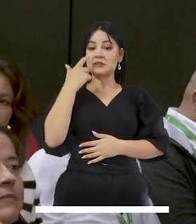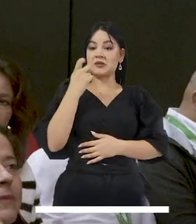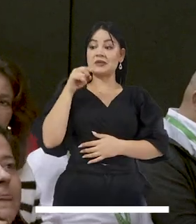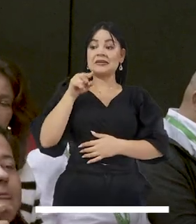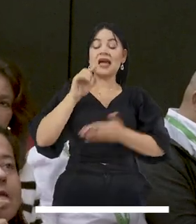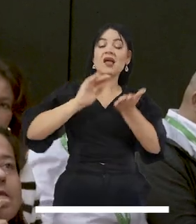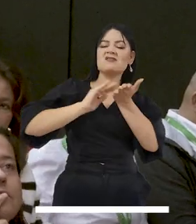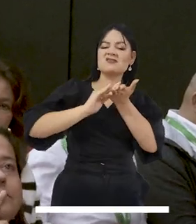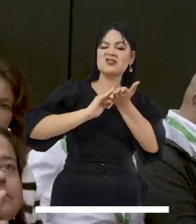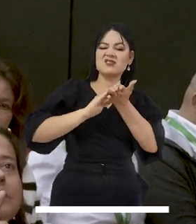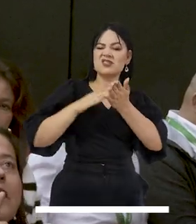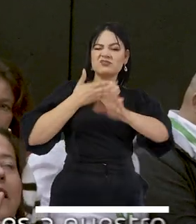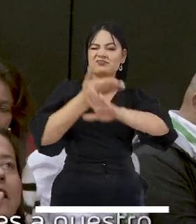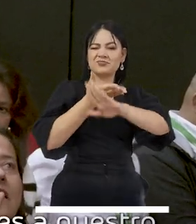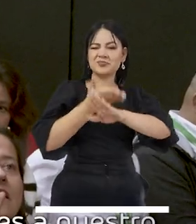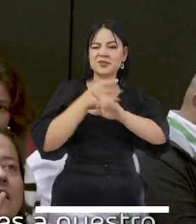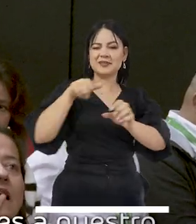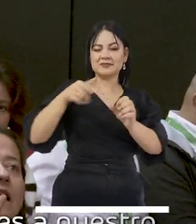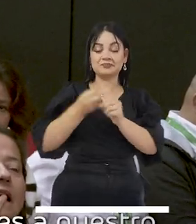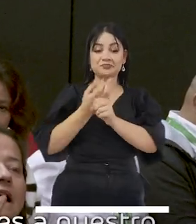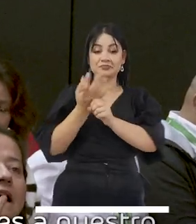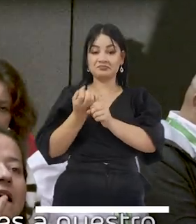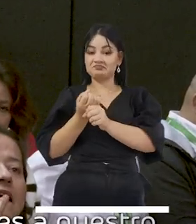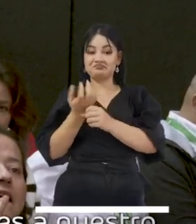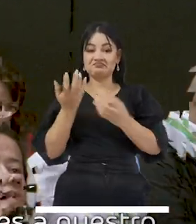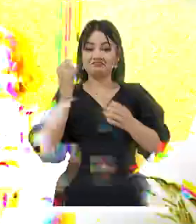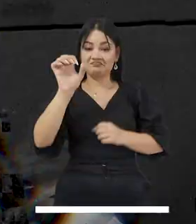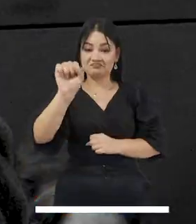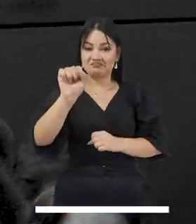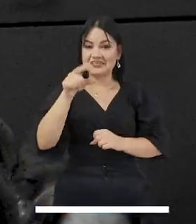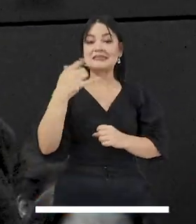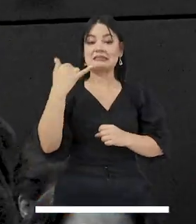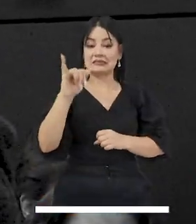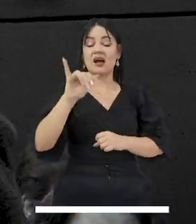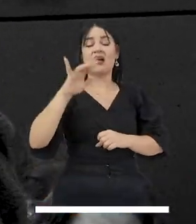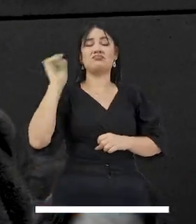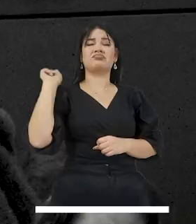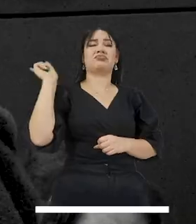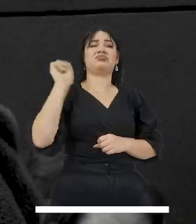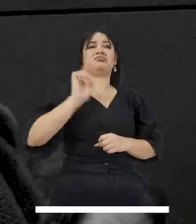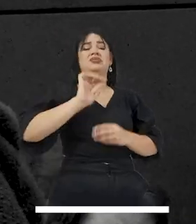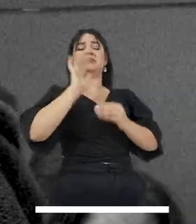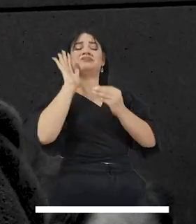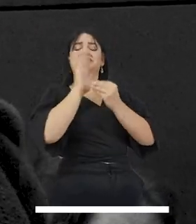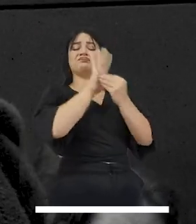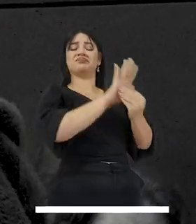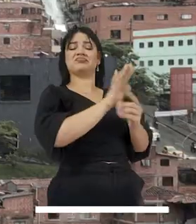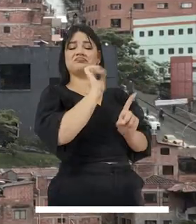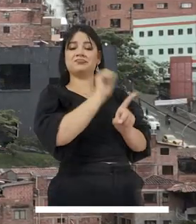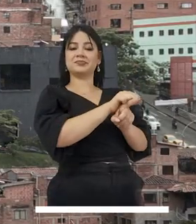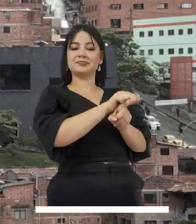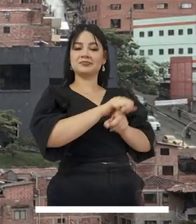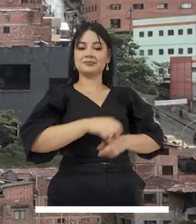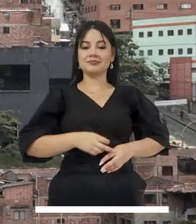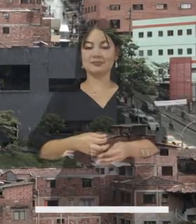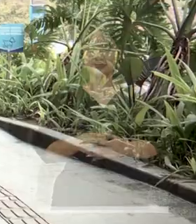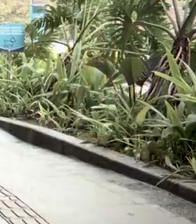Y lo veo que Propin traerá soluciones a nuestro corregimiento, el cual tienen un total abandono hace muchos años.